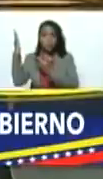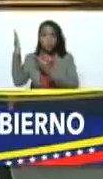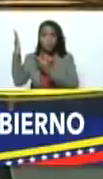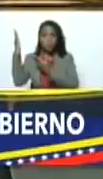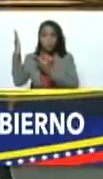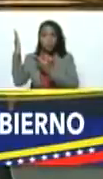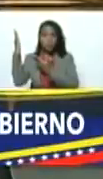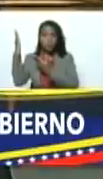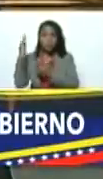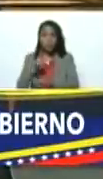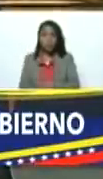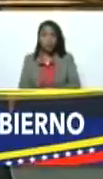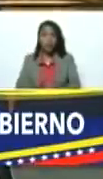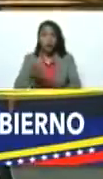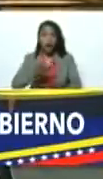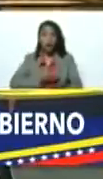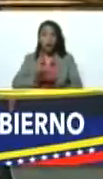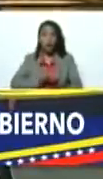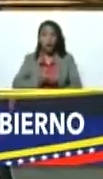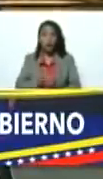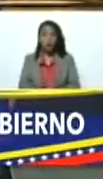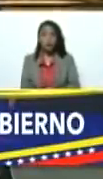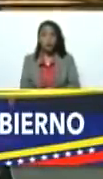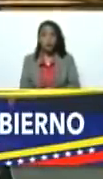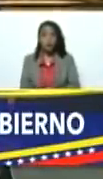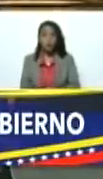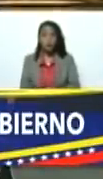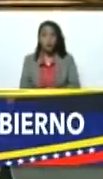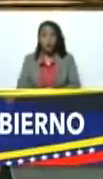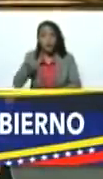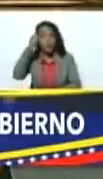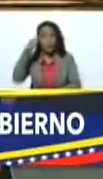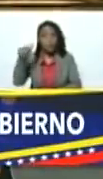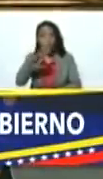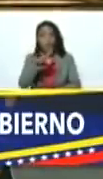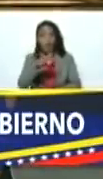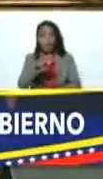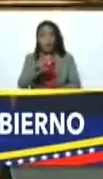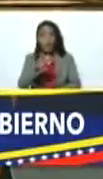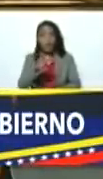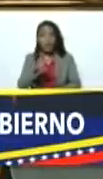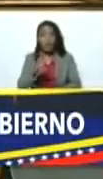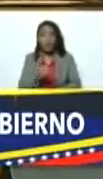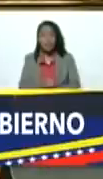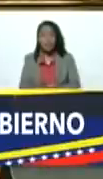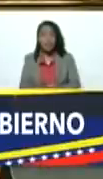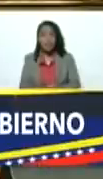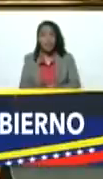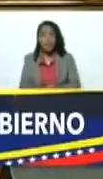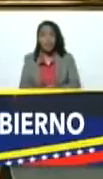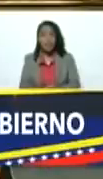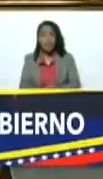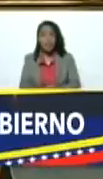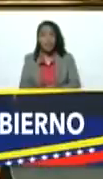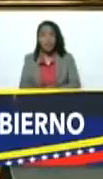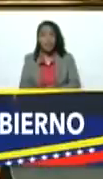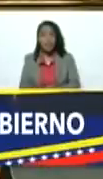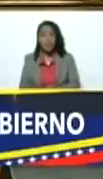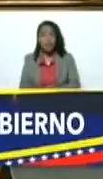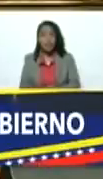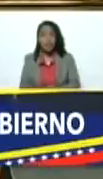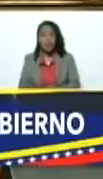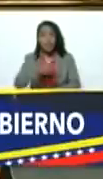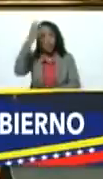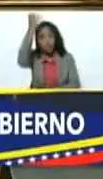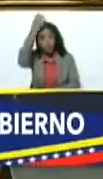el alcalde de la ciudad de San Carlos de Austria, ¿qué le dicen? ¿También es del